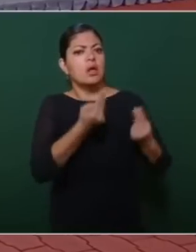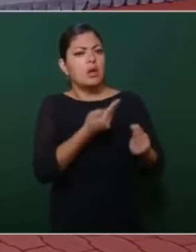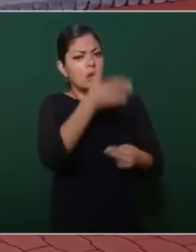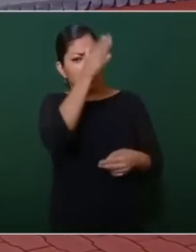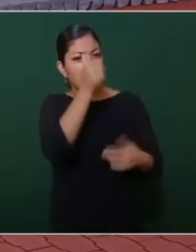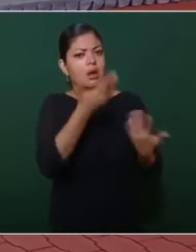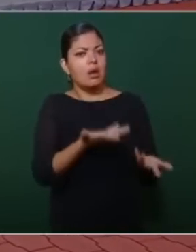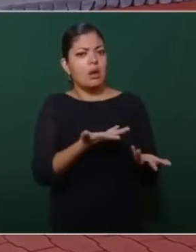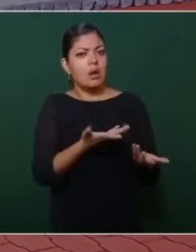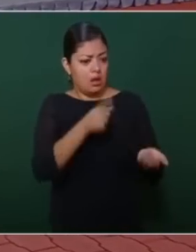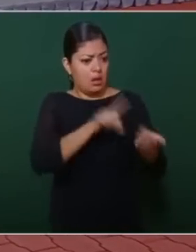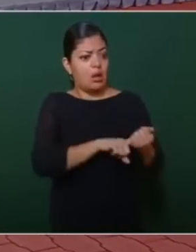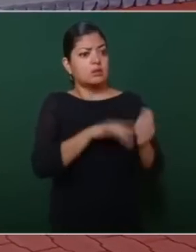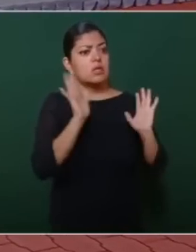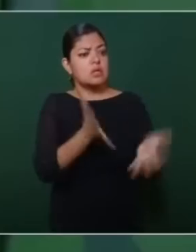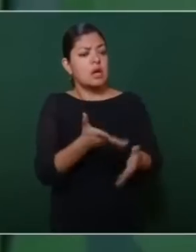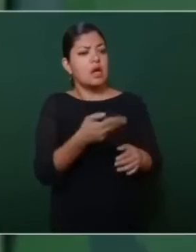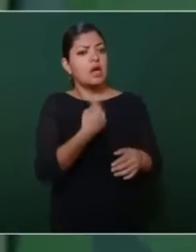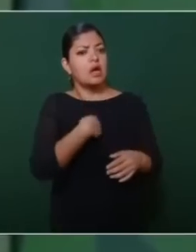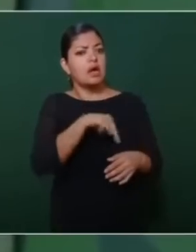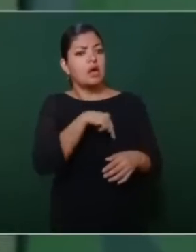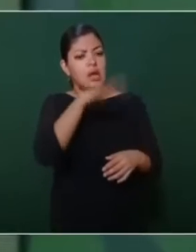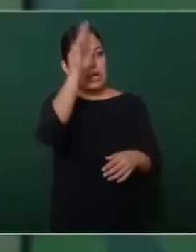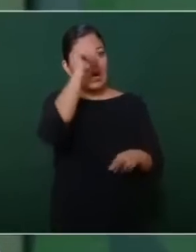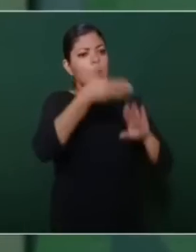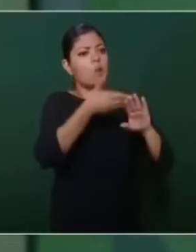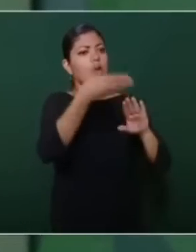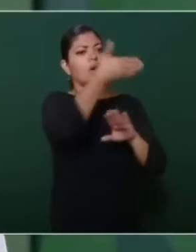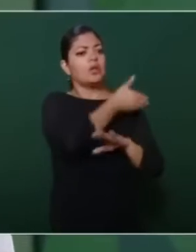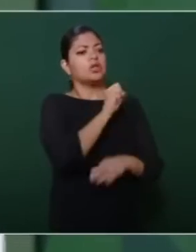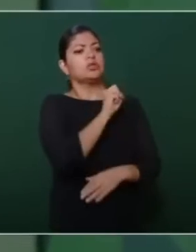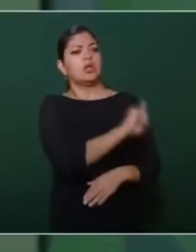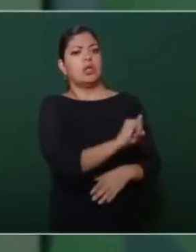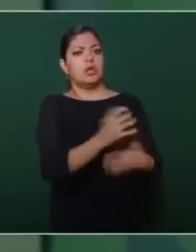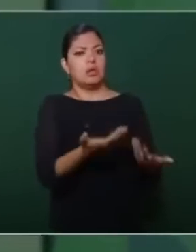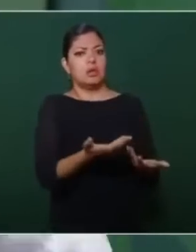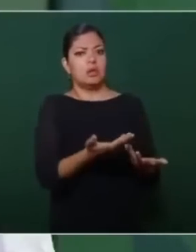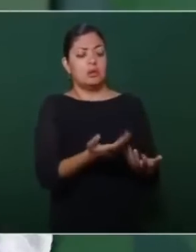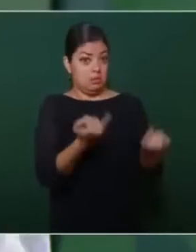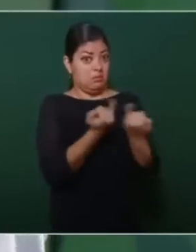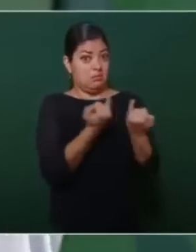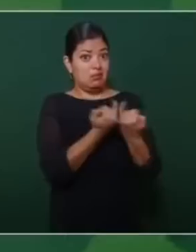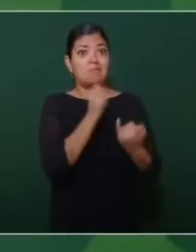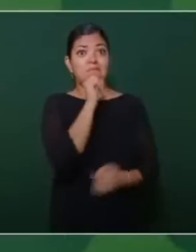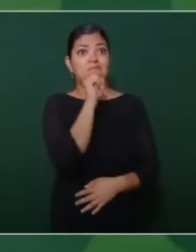si ya se habían suscrito acuerdos incluso con Canadá